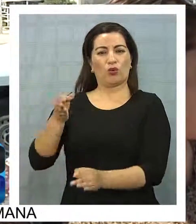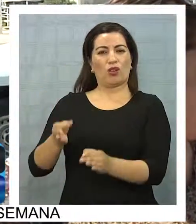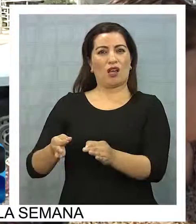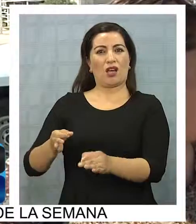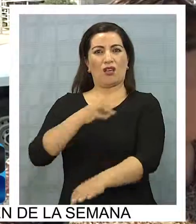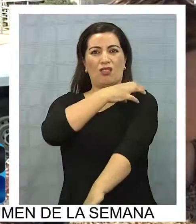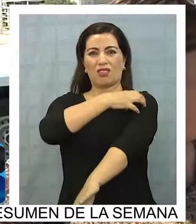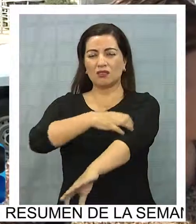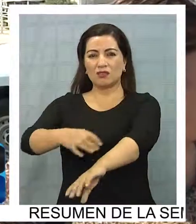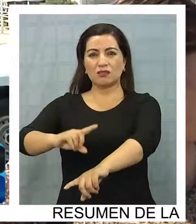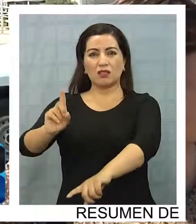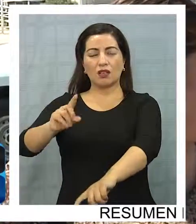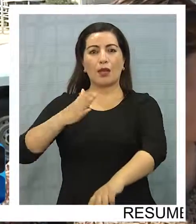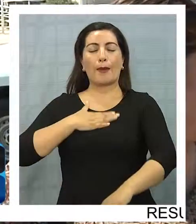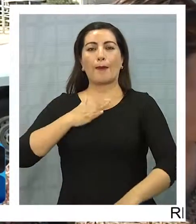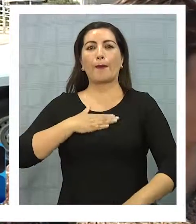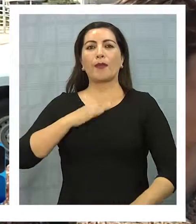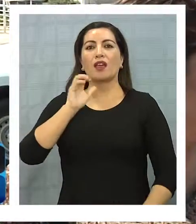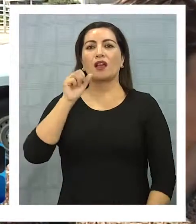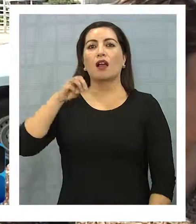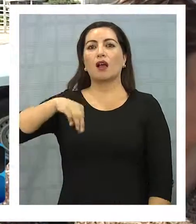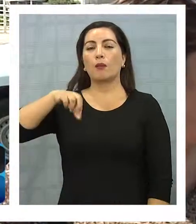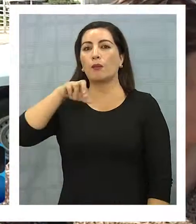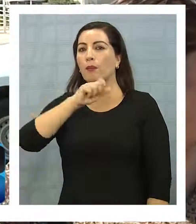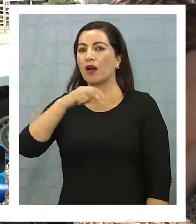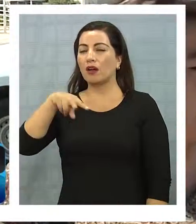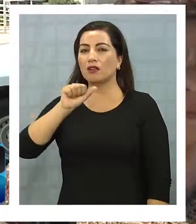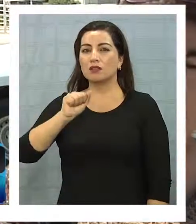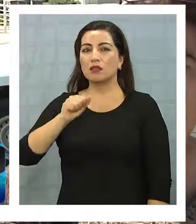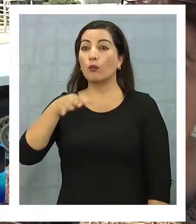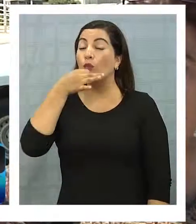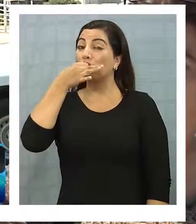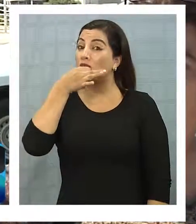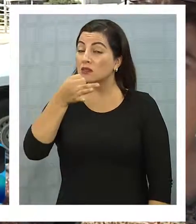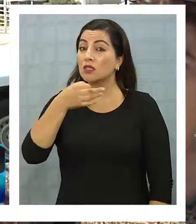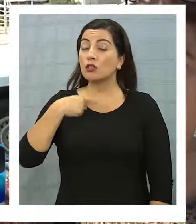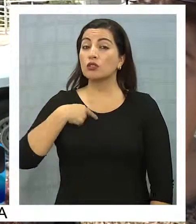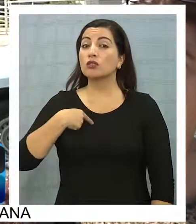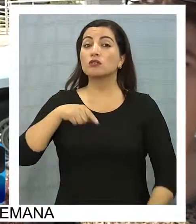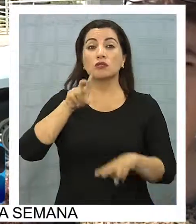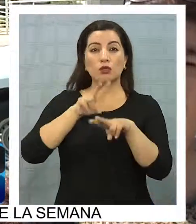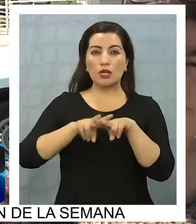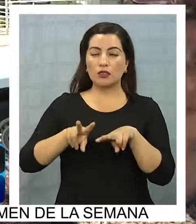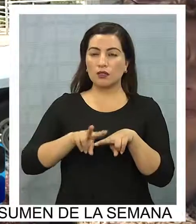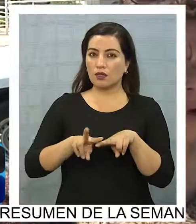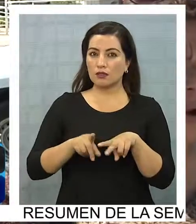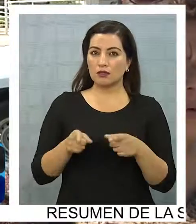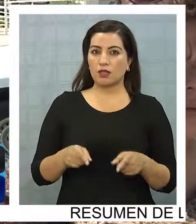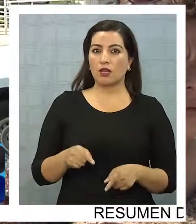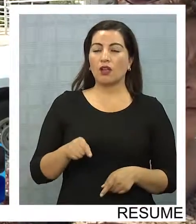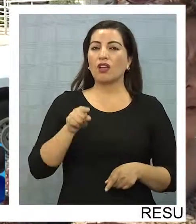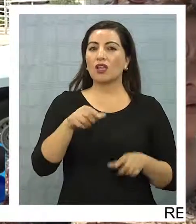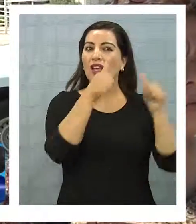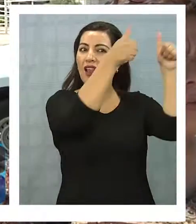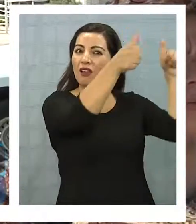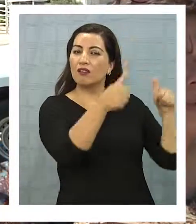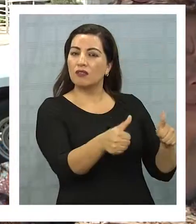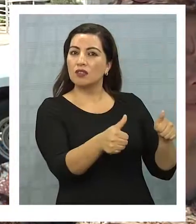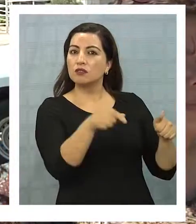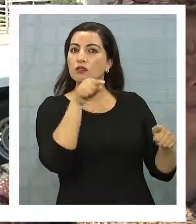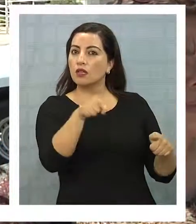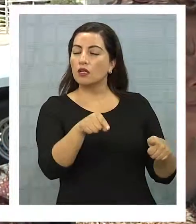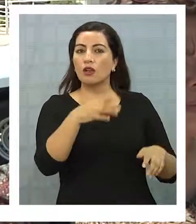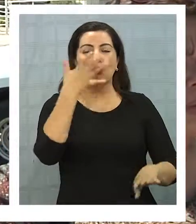país con respecto a mi campaña. Lo que puedo señalar es que lo que yo realicé, lo que se señala allí está debidamente